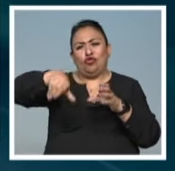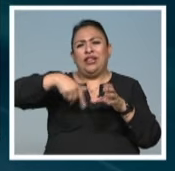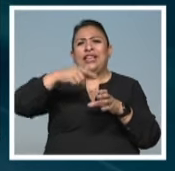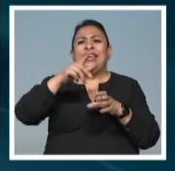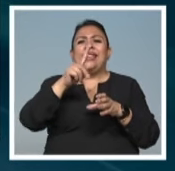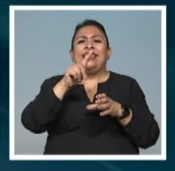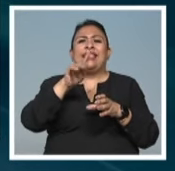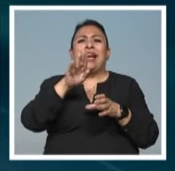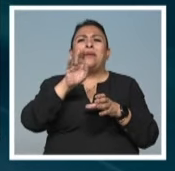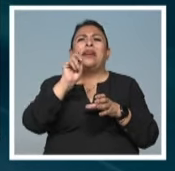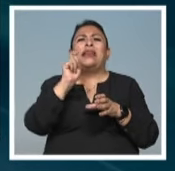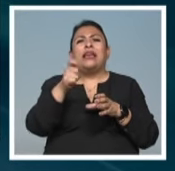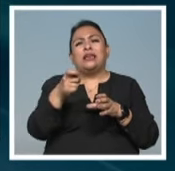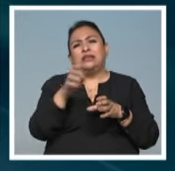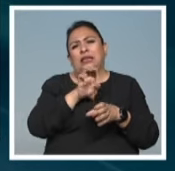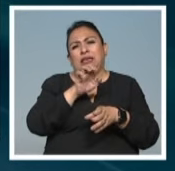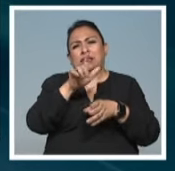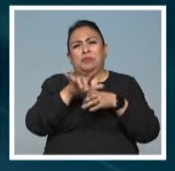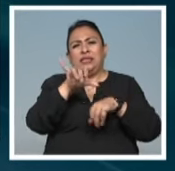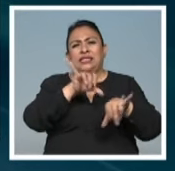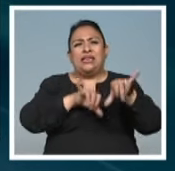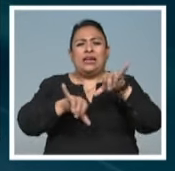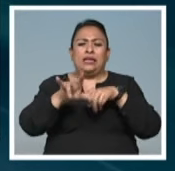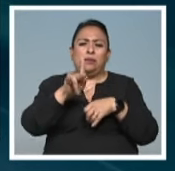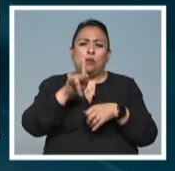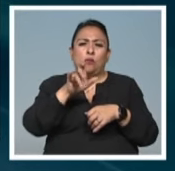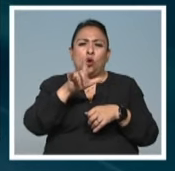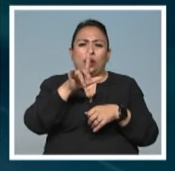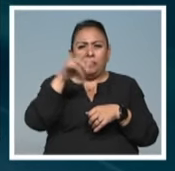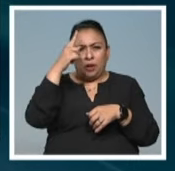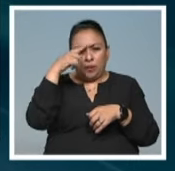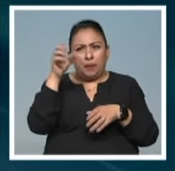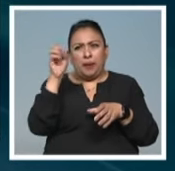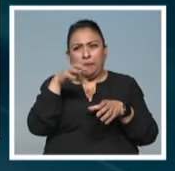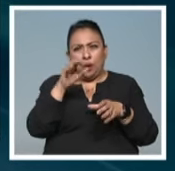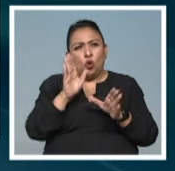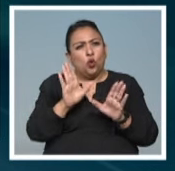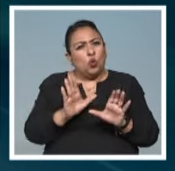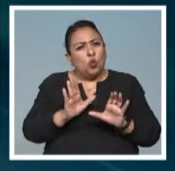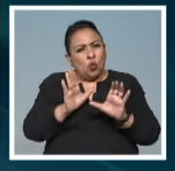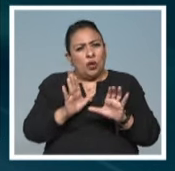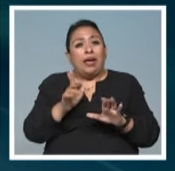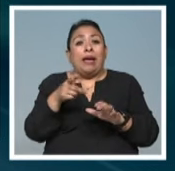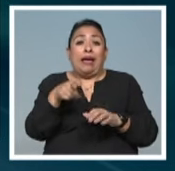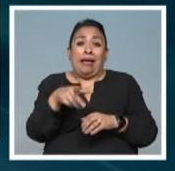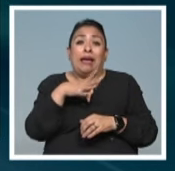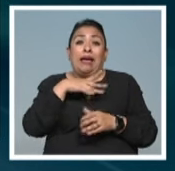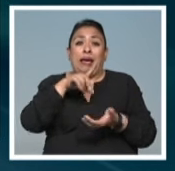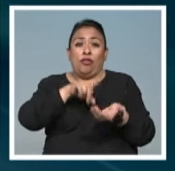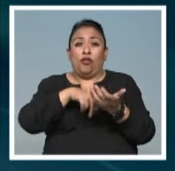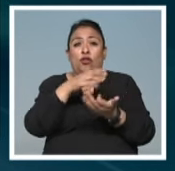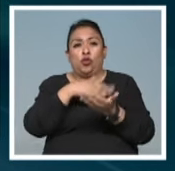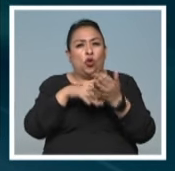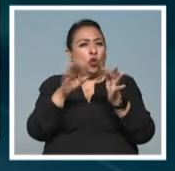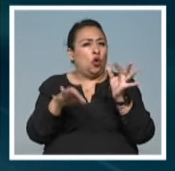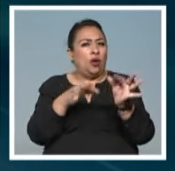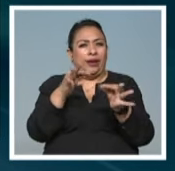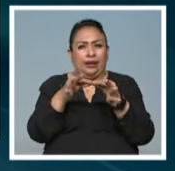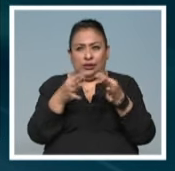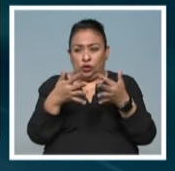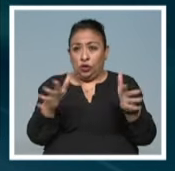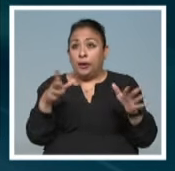polímero especial para la conservación libre de ácido. Entonces, pues ahí está ahorita ya todo listo.